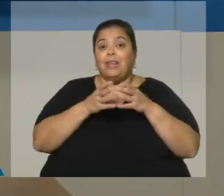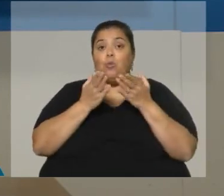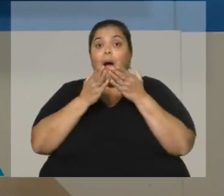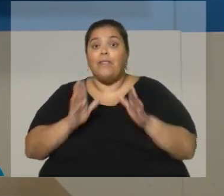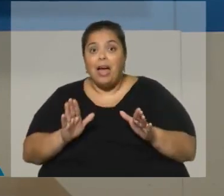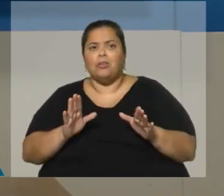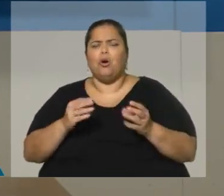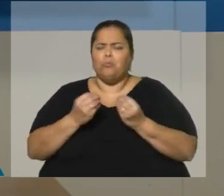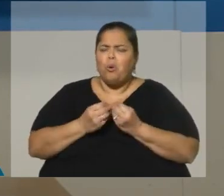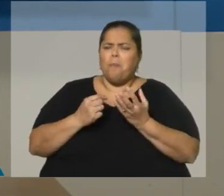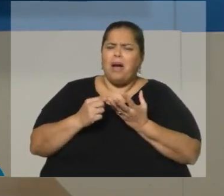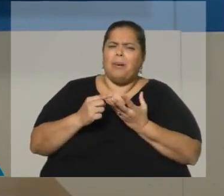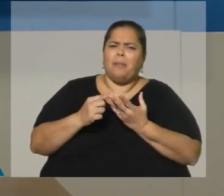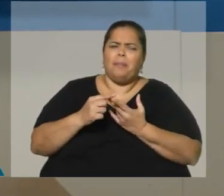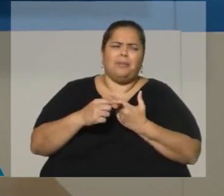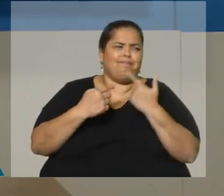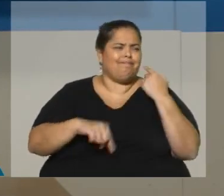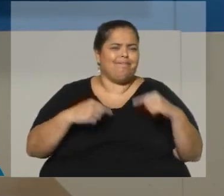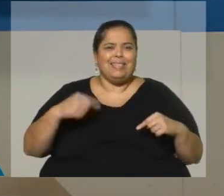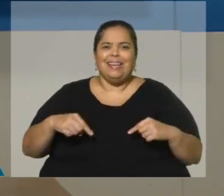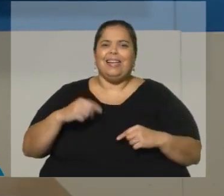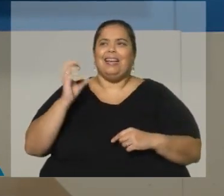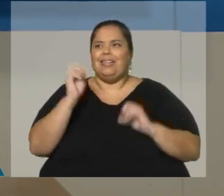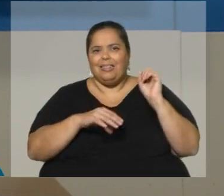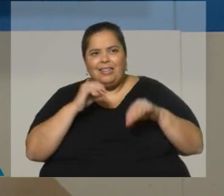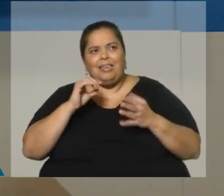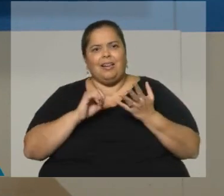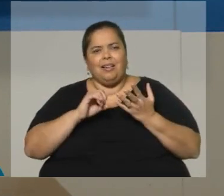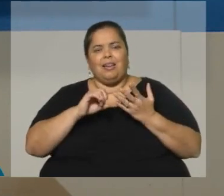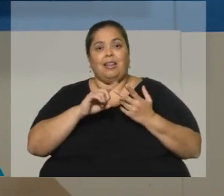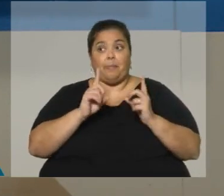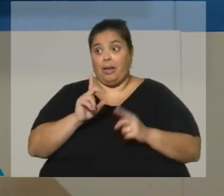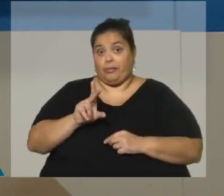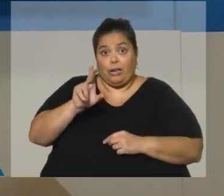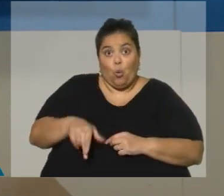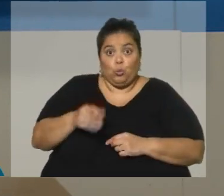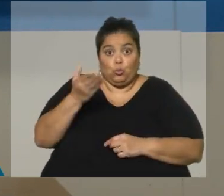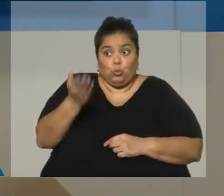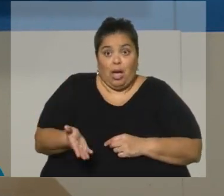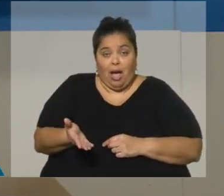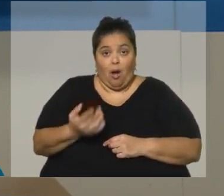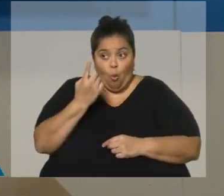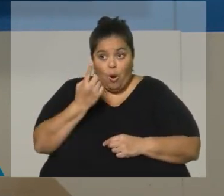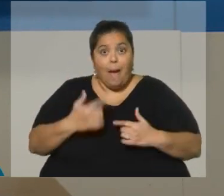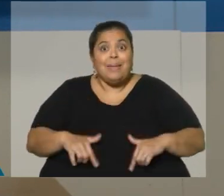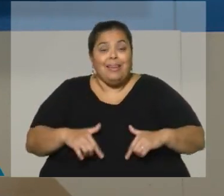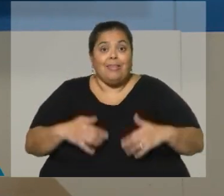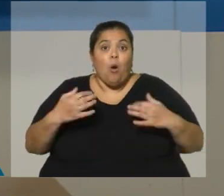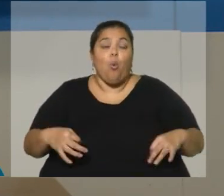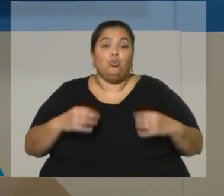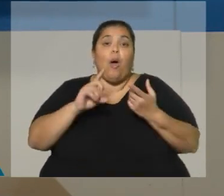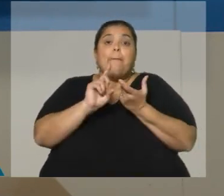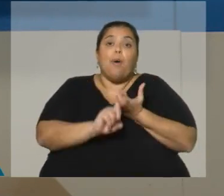de todo lo que se jugaba acá, de la sensibilidad que implicaba el hecho de que debía renunciar, nada menos que una ministra que es la esposa